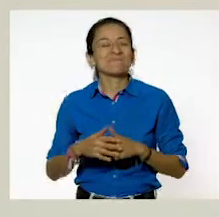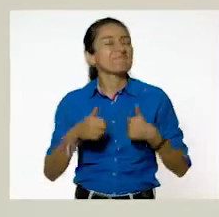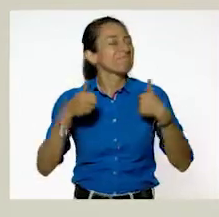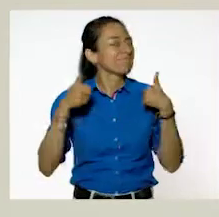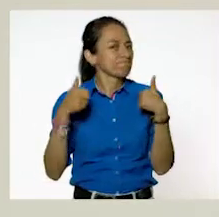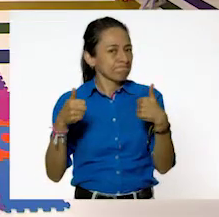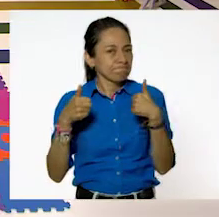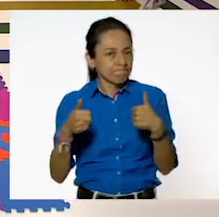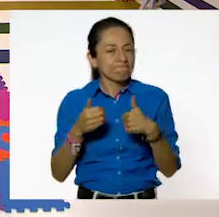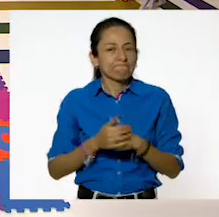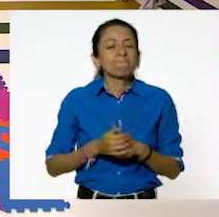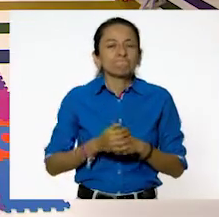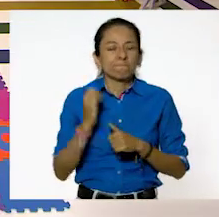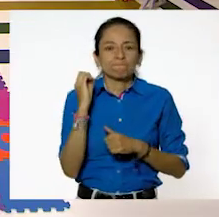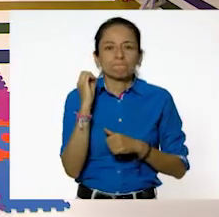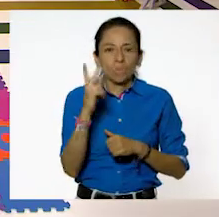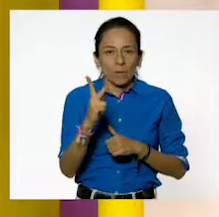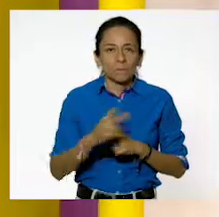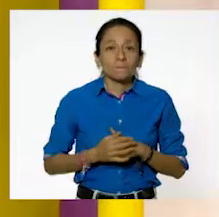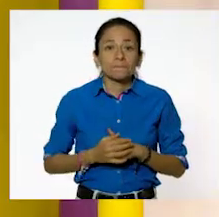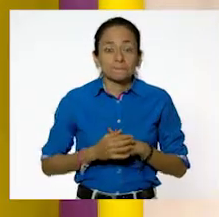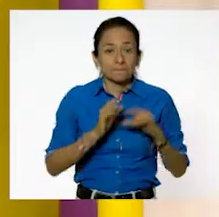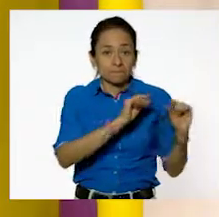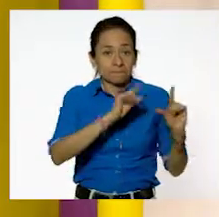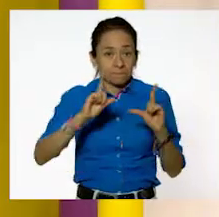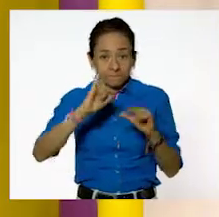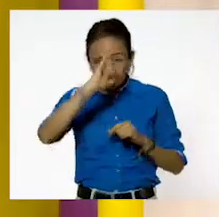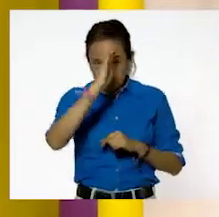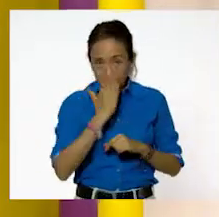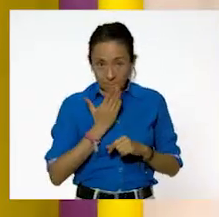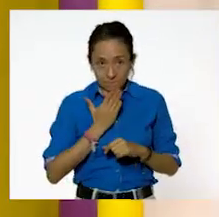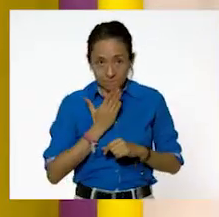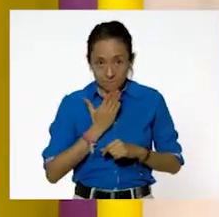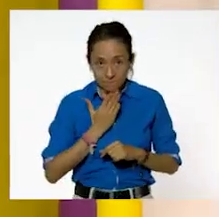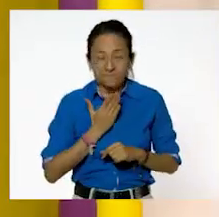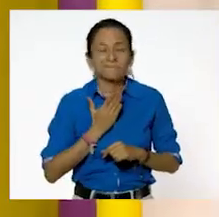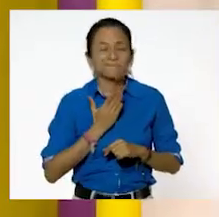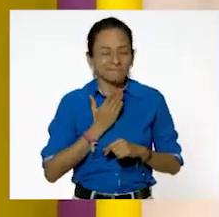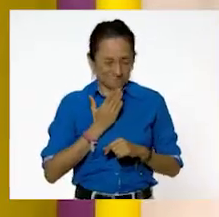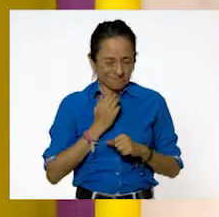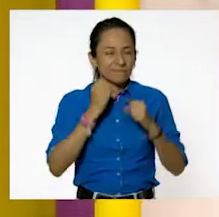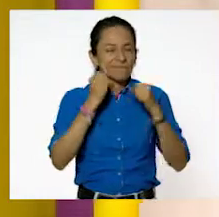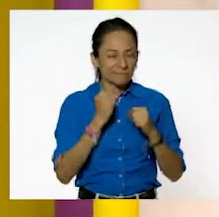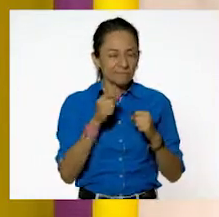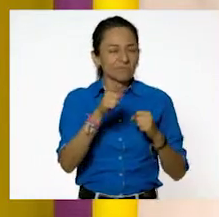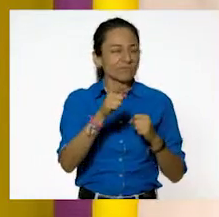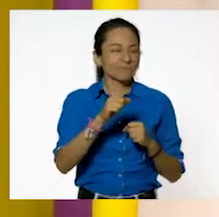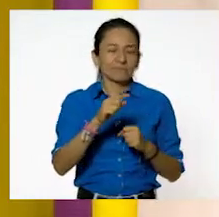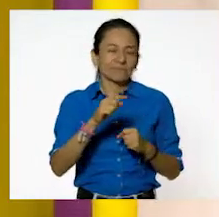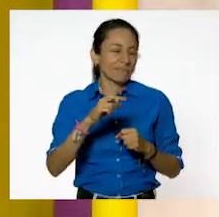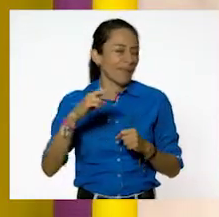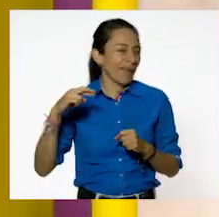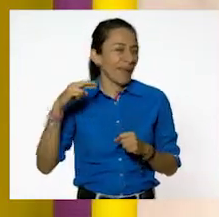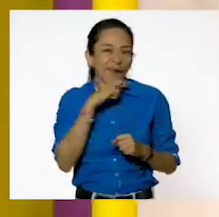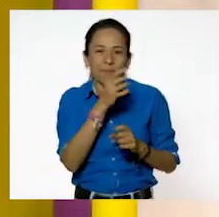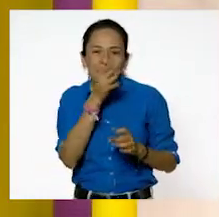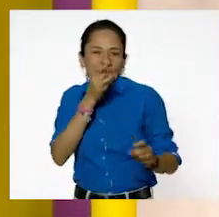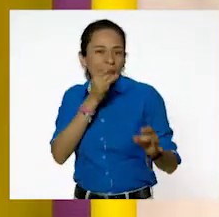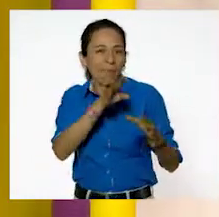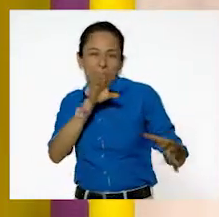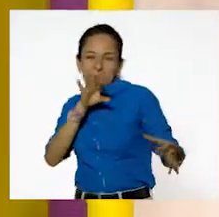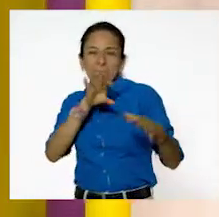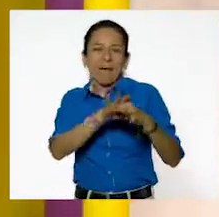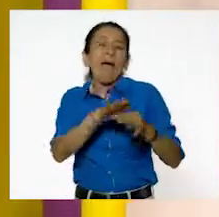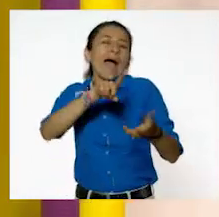Excelente. Ok. Esta imagen la vamos a relacionar muy fácilmente porque seguramente todas y todos tienen una en casa. A ver,